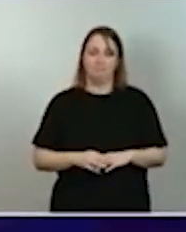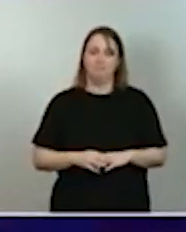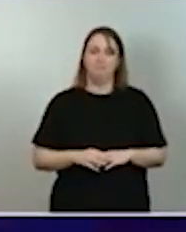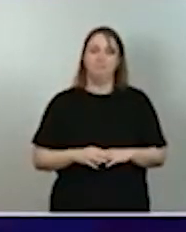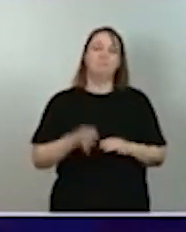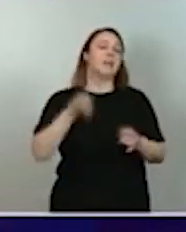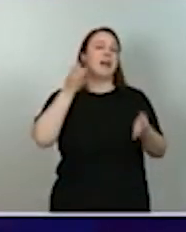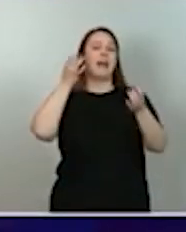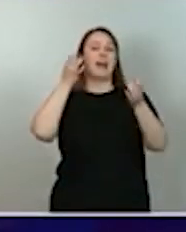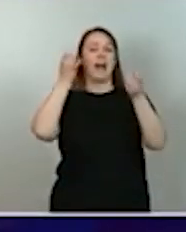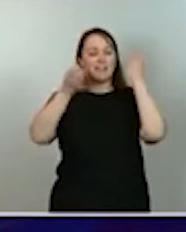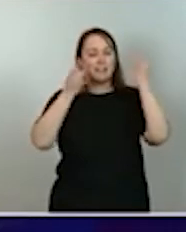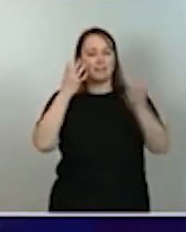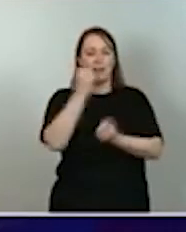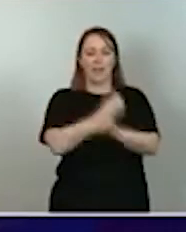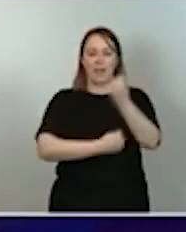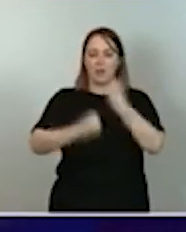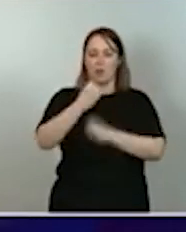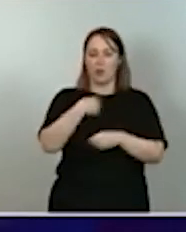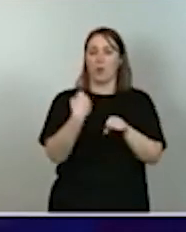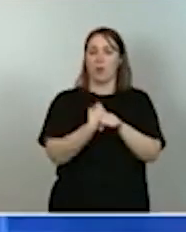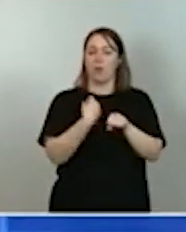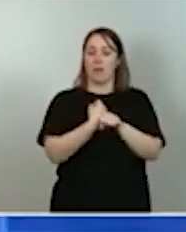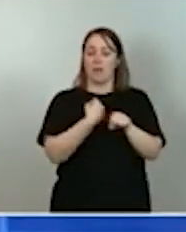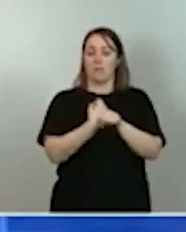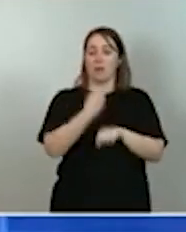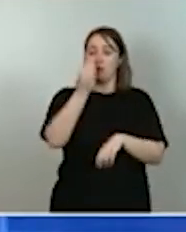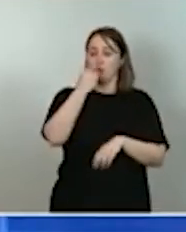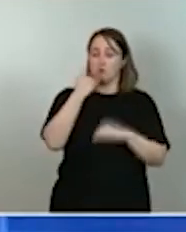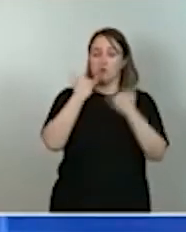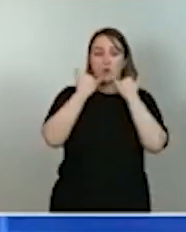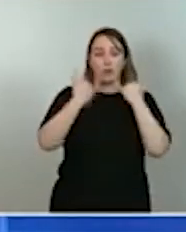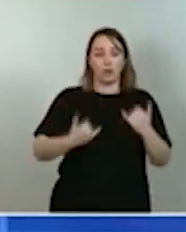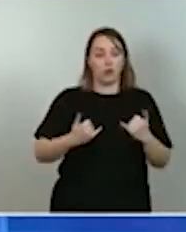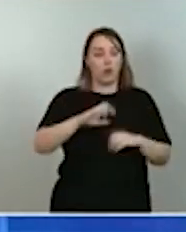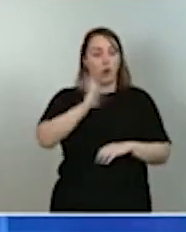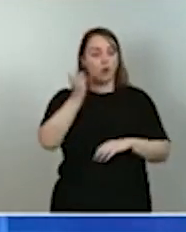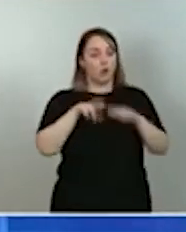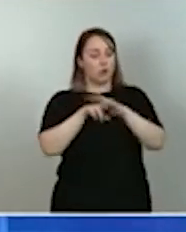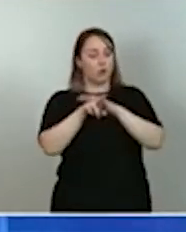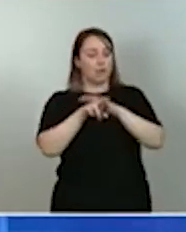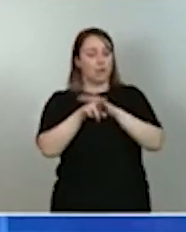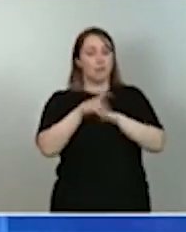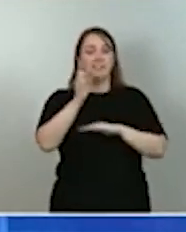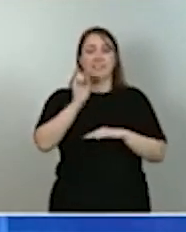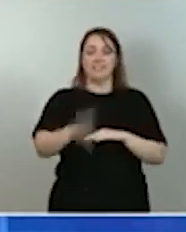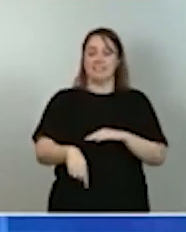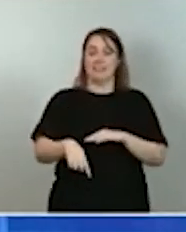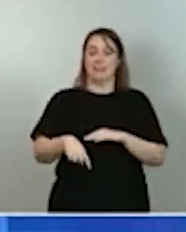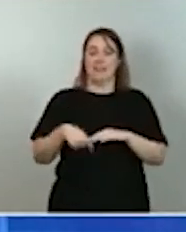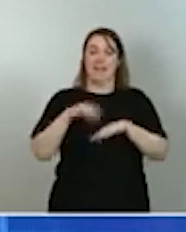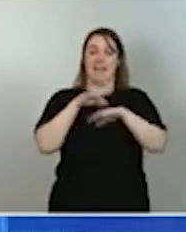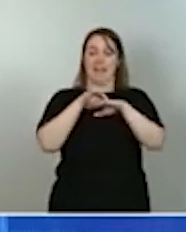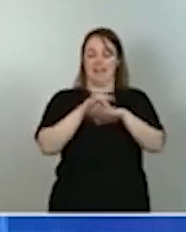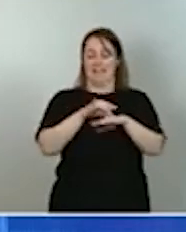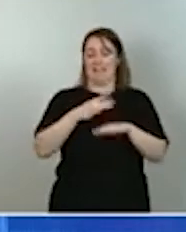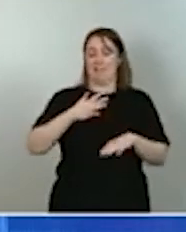de actividad económica, empleo y eficiencia en consumos energéticos y otros recursos y la enorme incidencia social que ofrece la agenda urbana y la movilidad